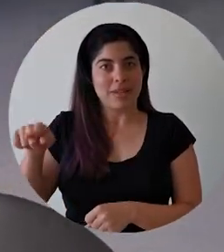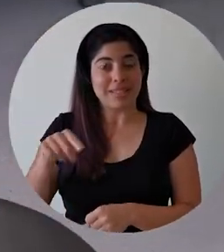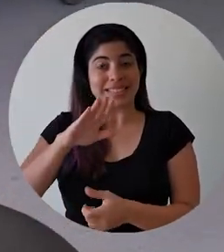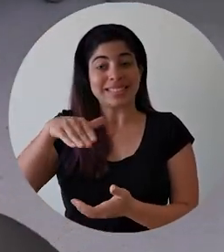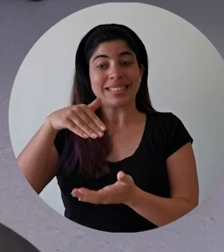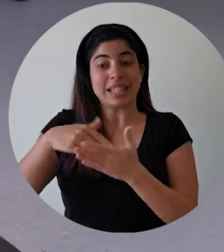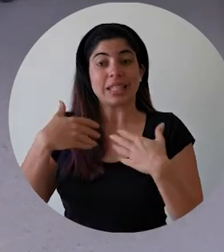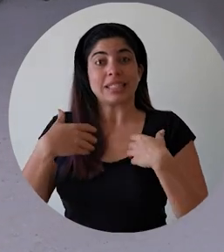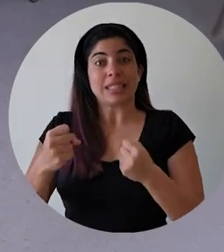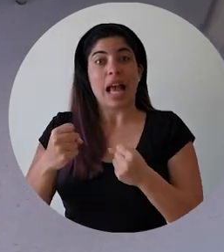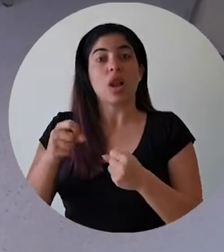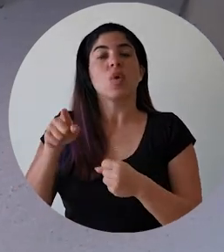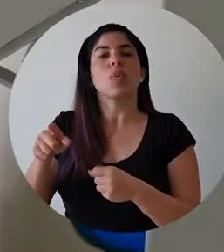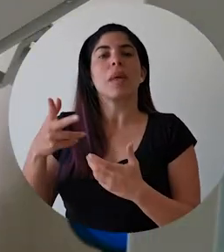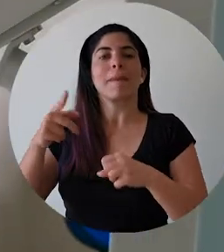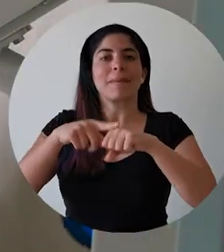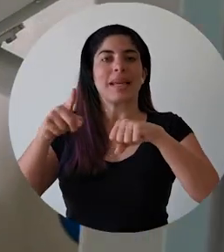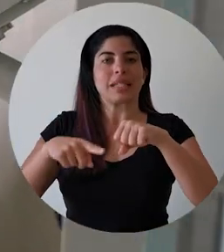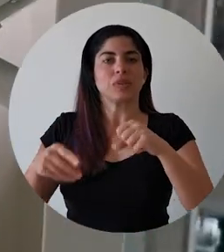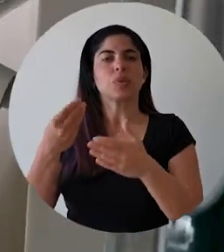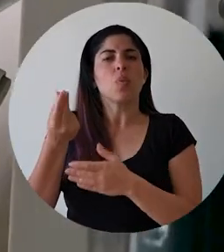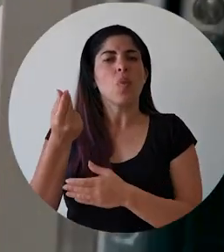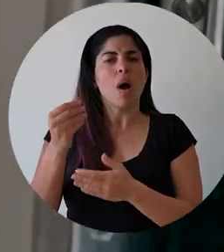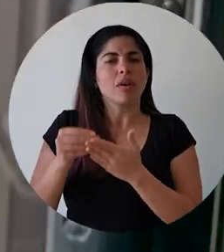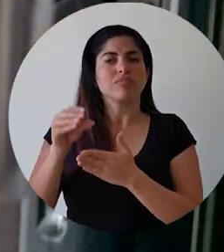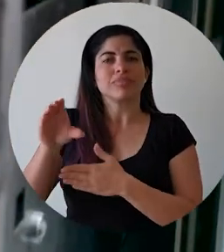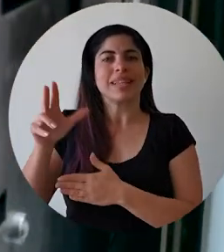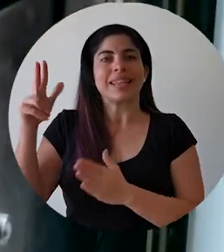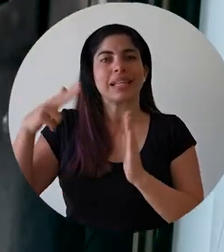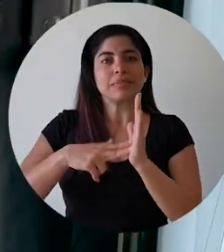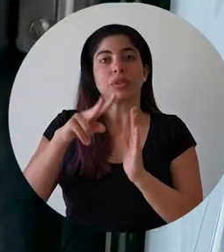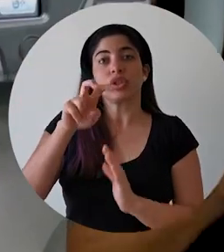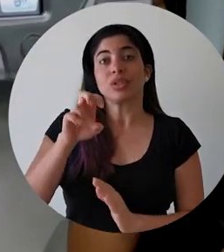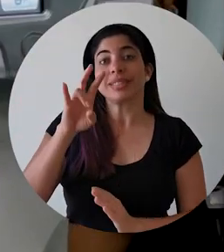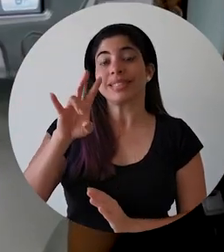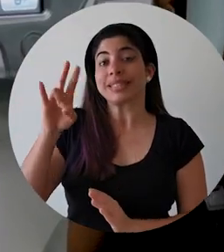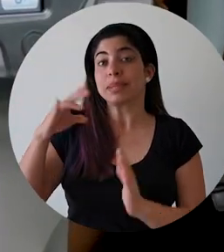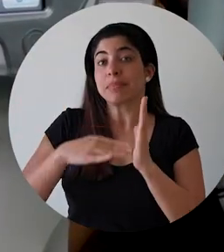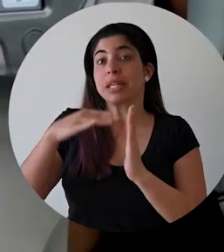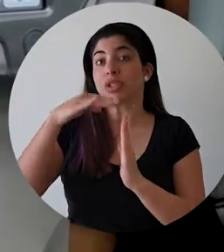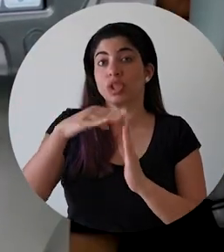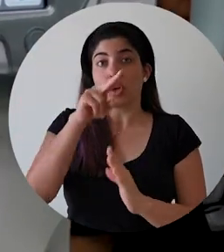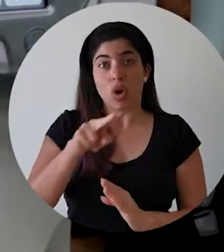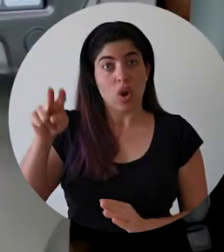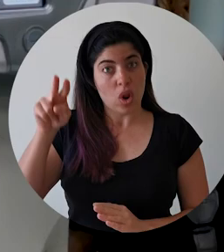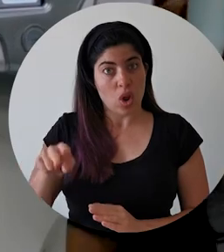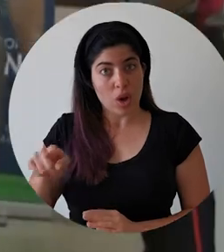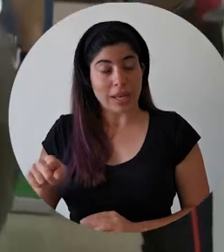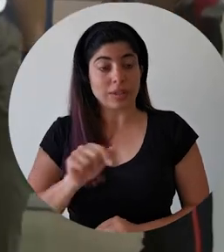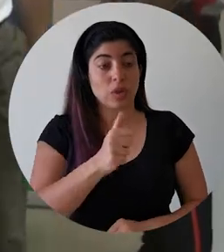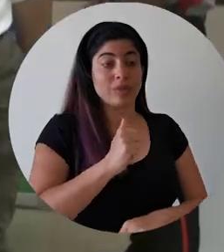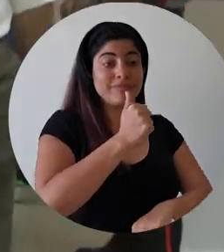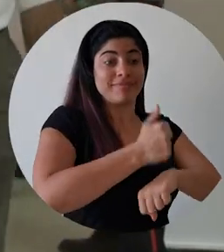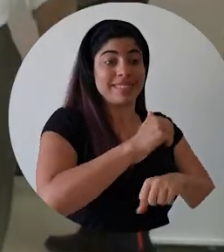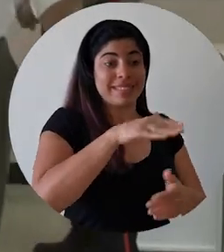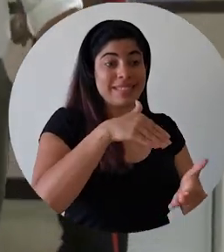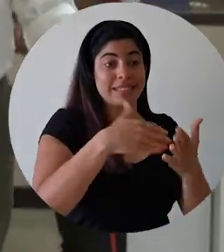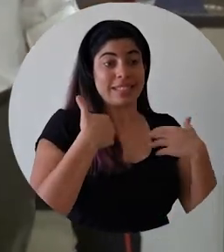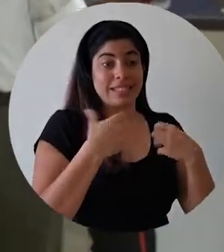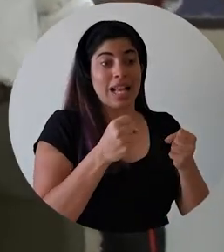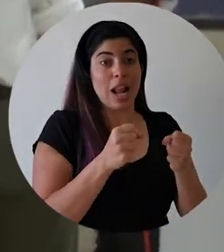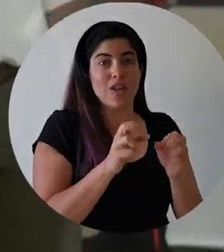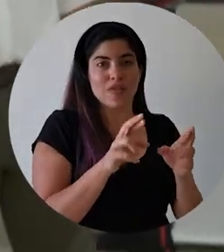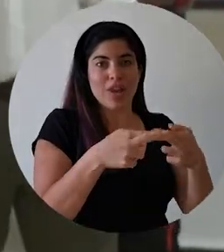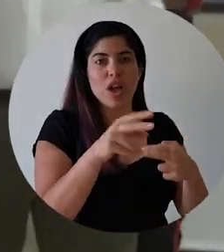Centro de Salud Referencial de Pérez Celedón, con una inversión de 3.277 millones de colones. Y el Centro de Salud